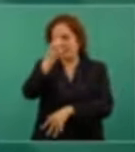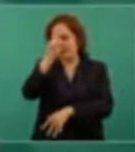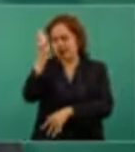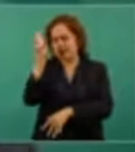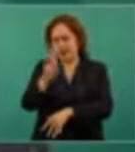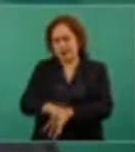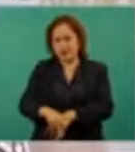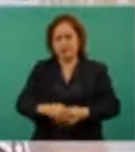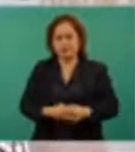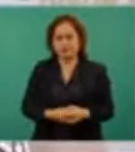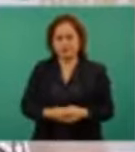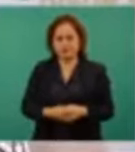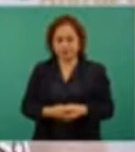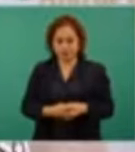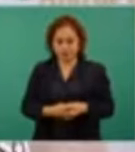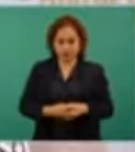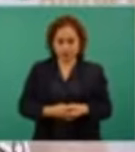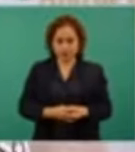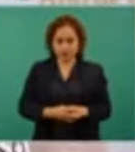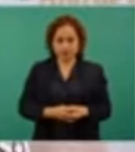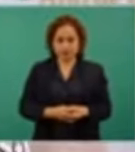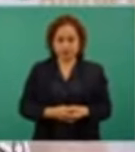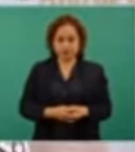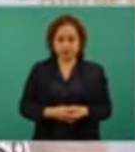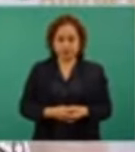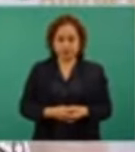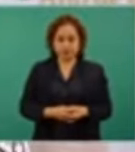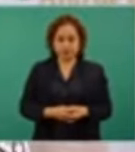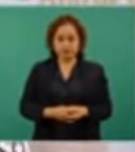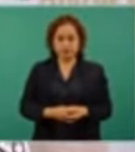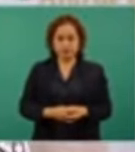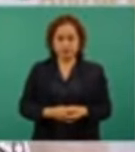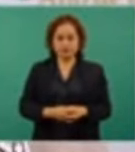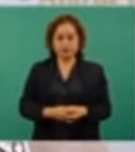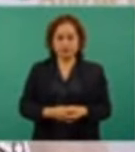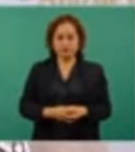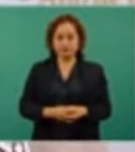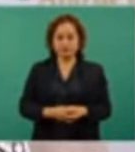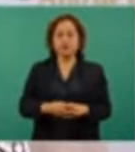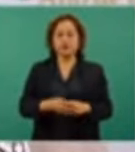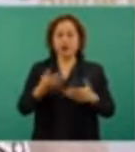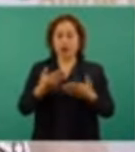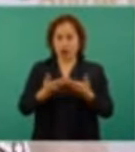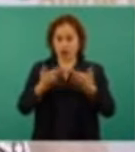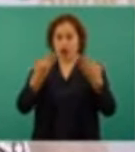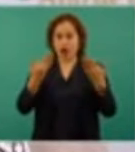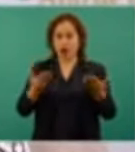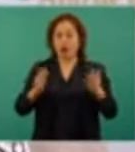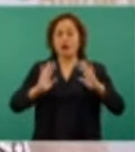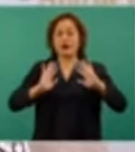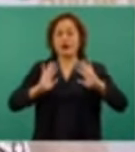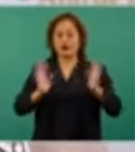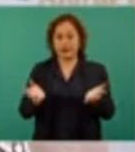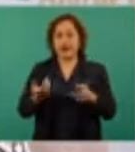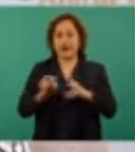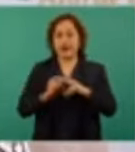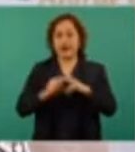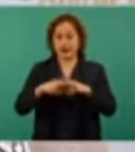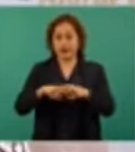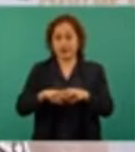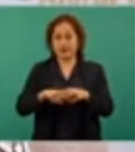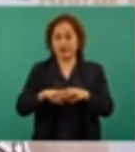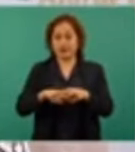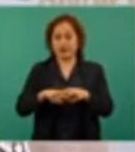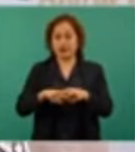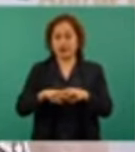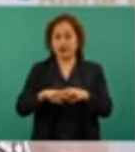ahora que se inició una reforma en las leyes secundarias